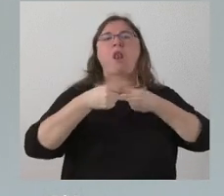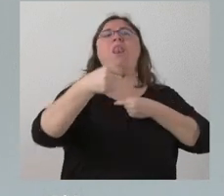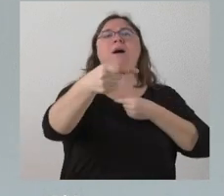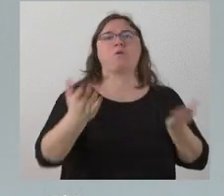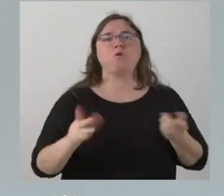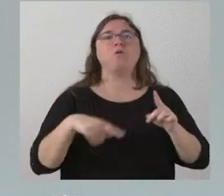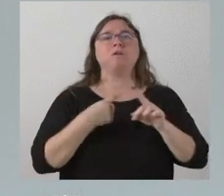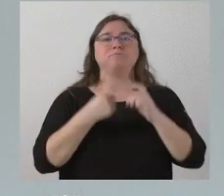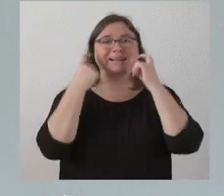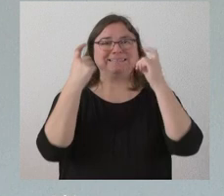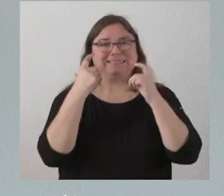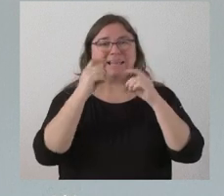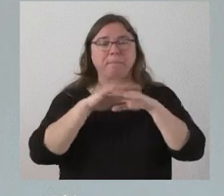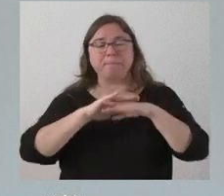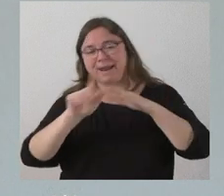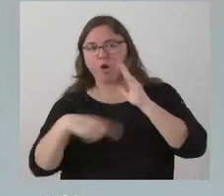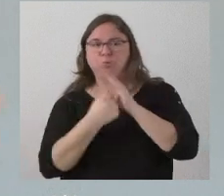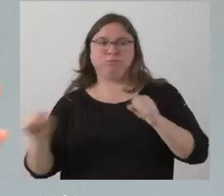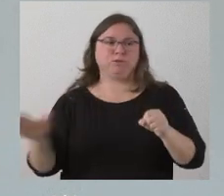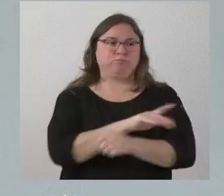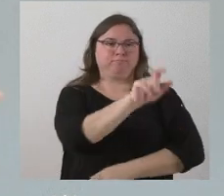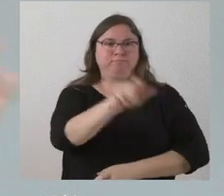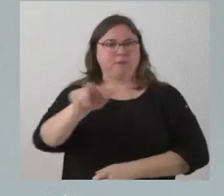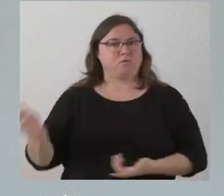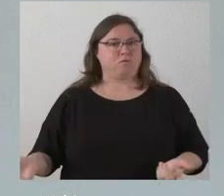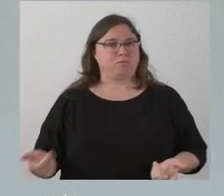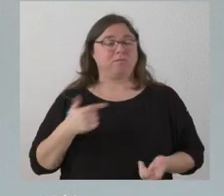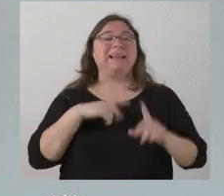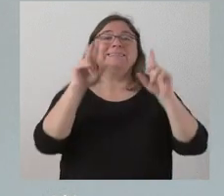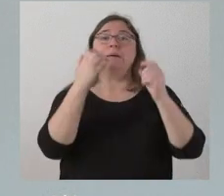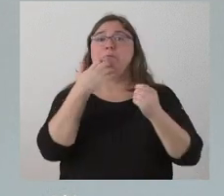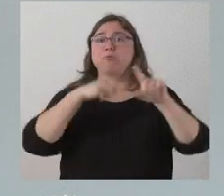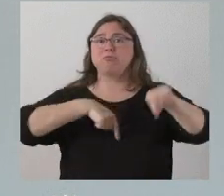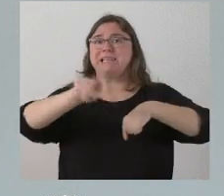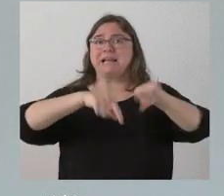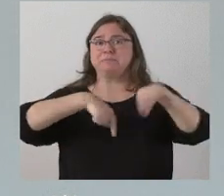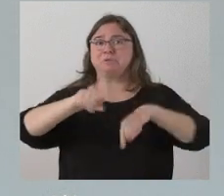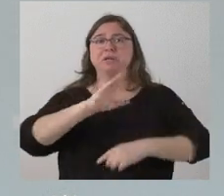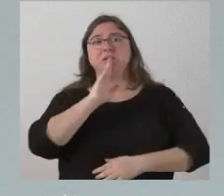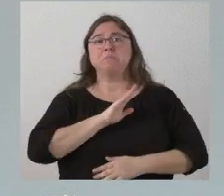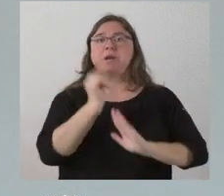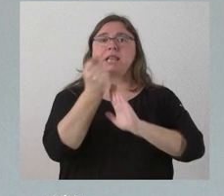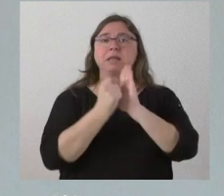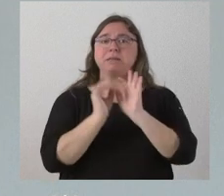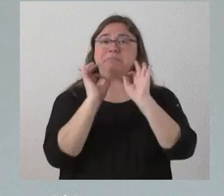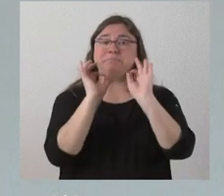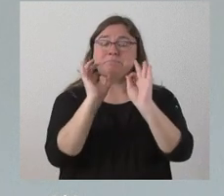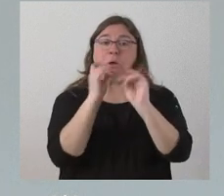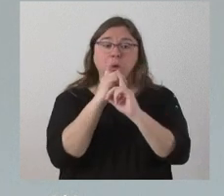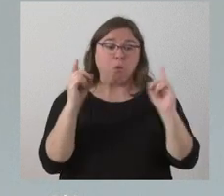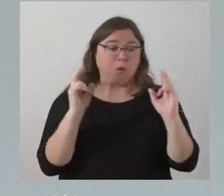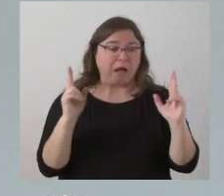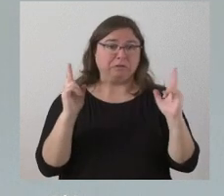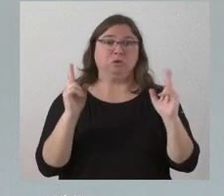procuramos hacer el esfuerzo de llegar al conjunto de los ciudadanos. Pongo este caso en materia de transporte, que parece que hay unas medidas muy concretas para solo un año en materia de